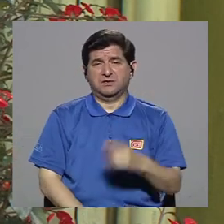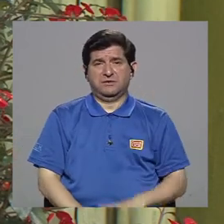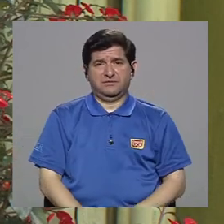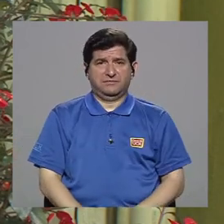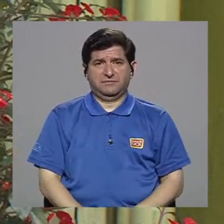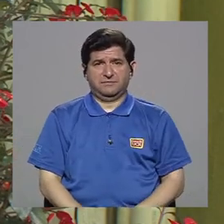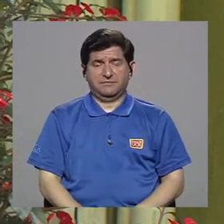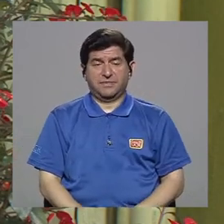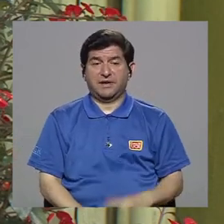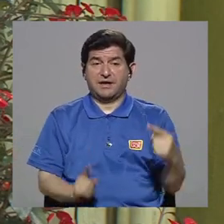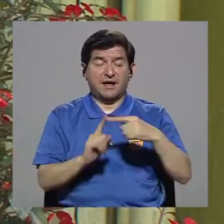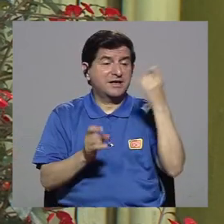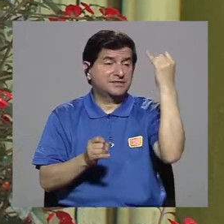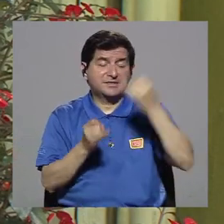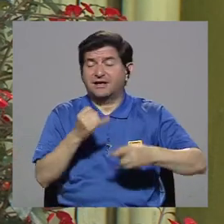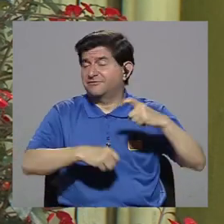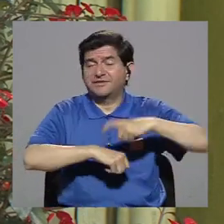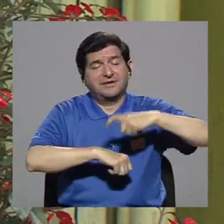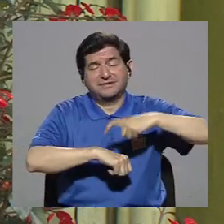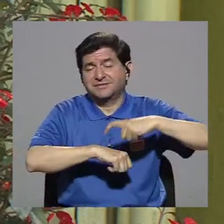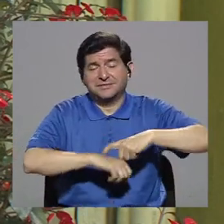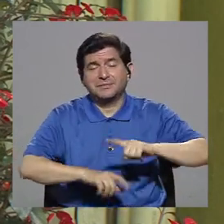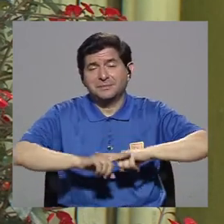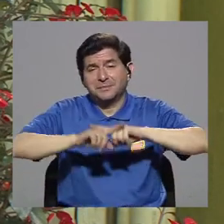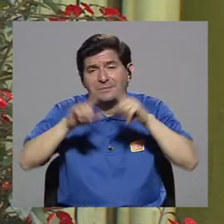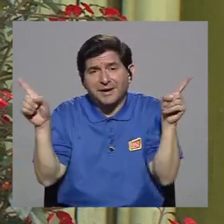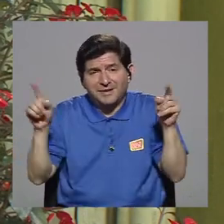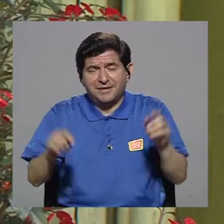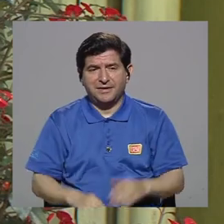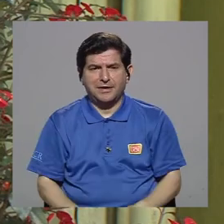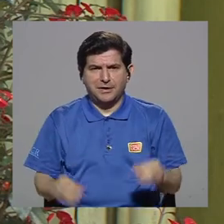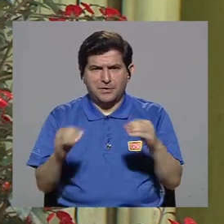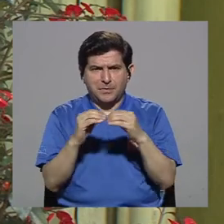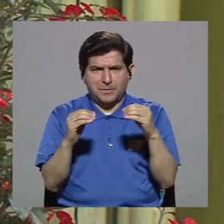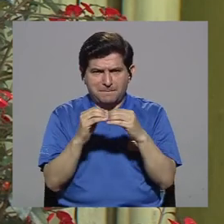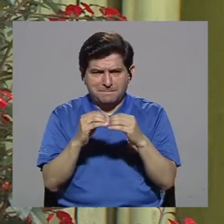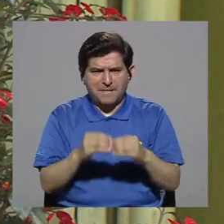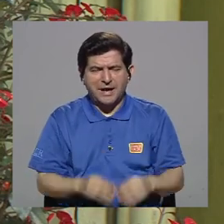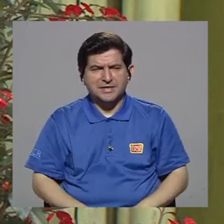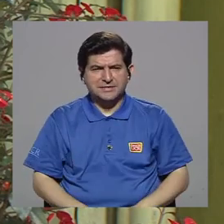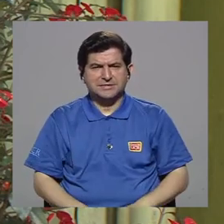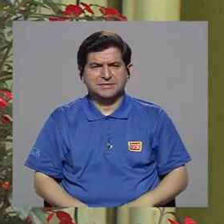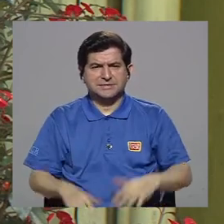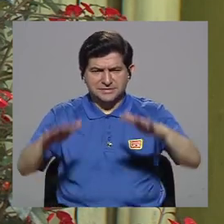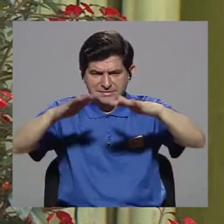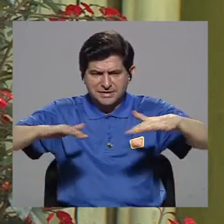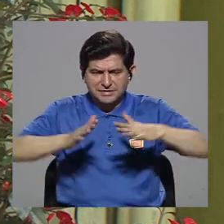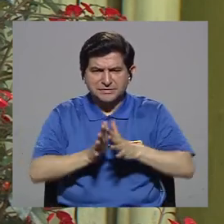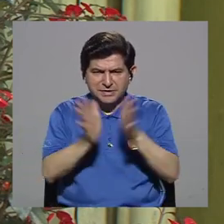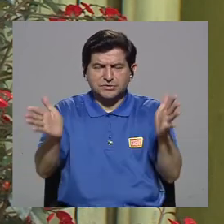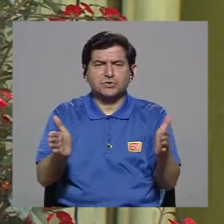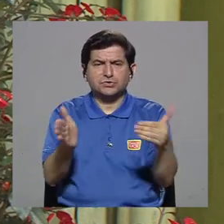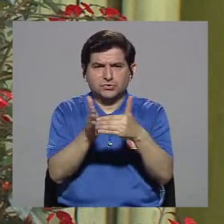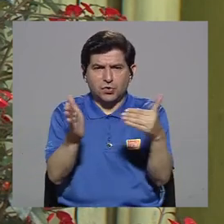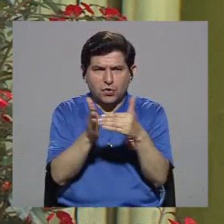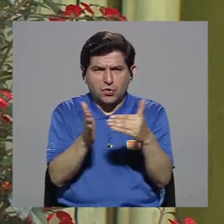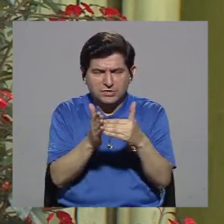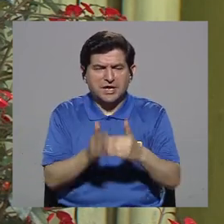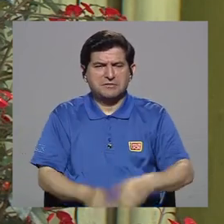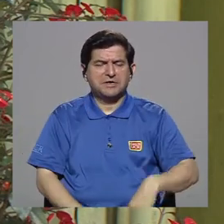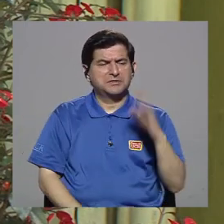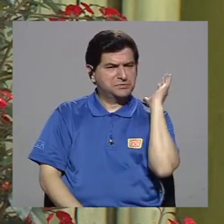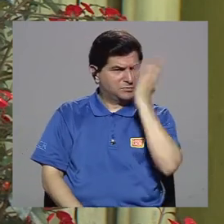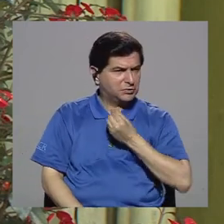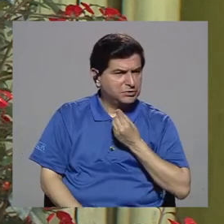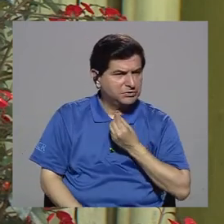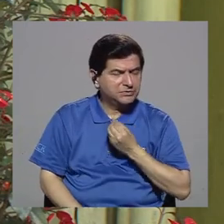delincuencia, hasta el final de los días, pero cuando más recuperemos nosotros los espacios públicos y